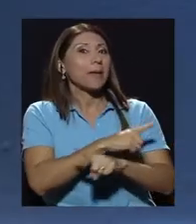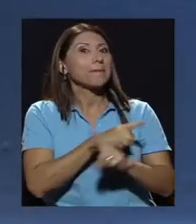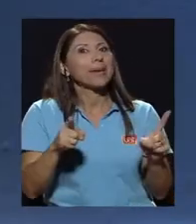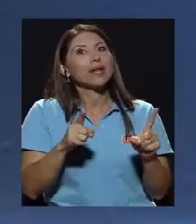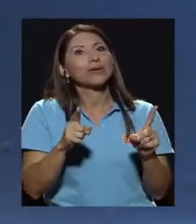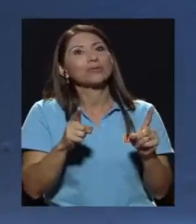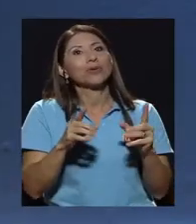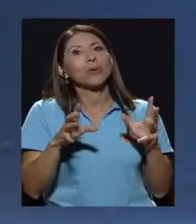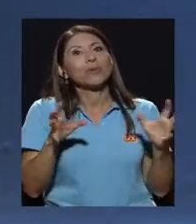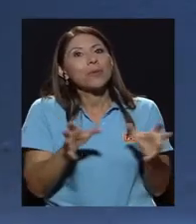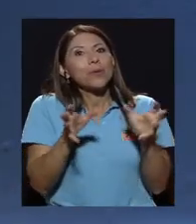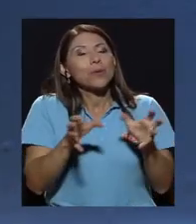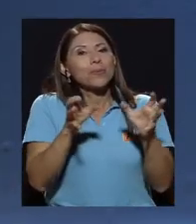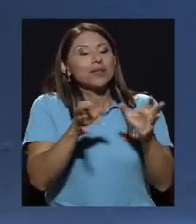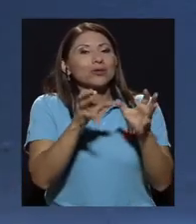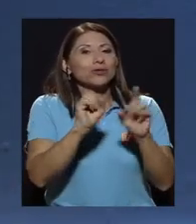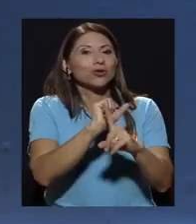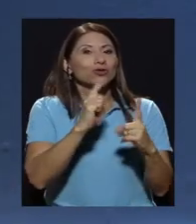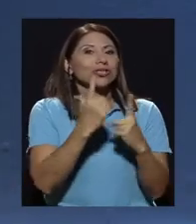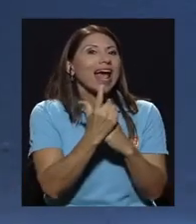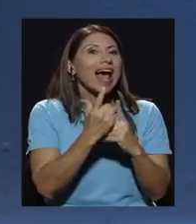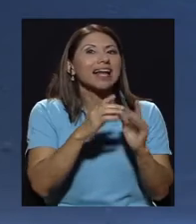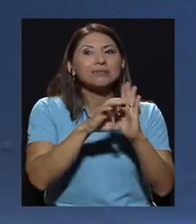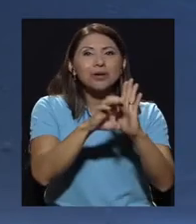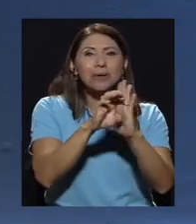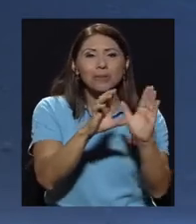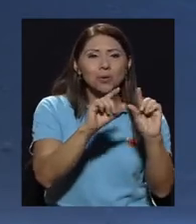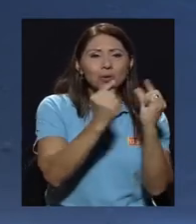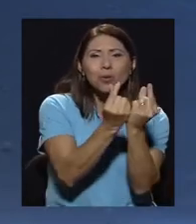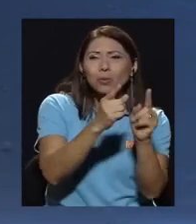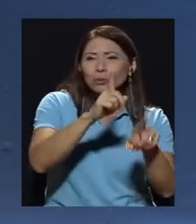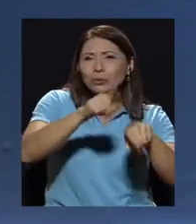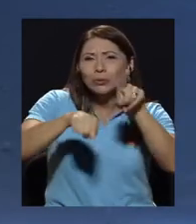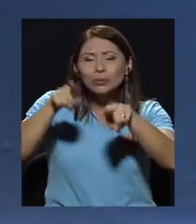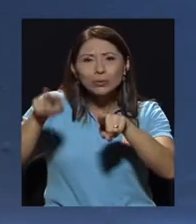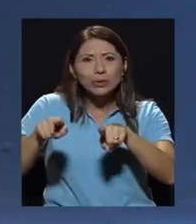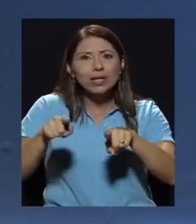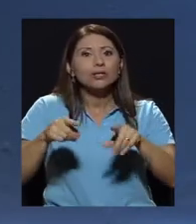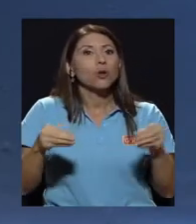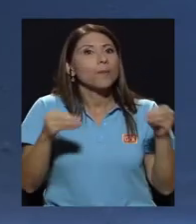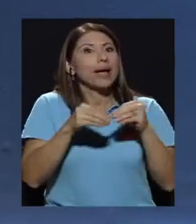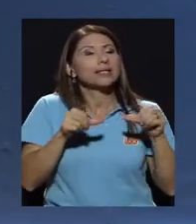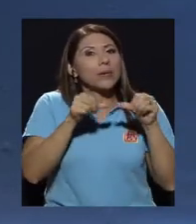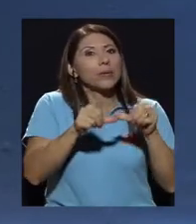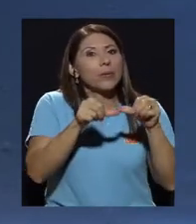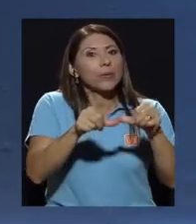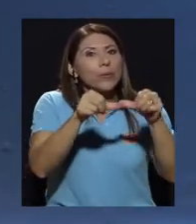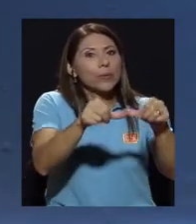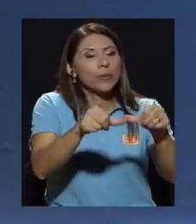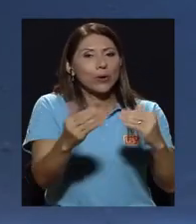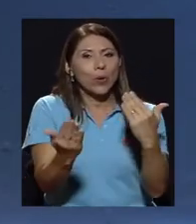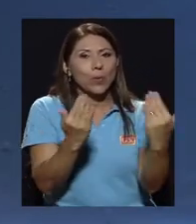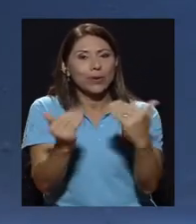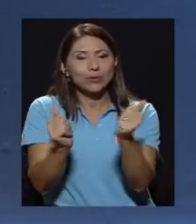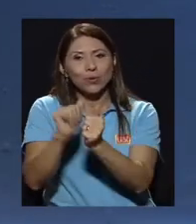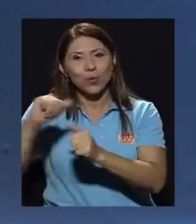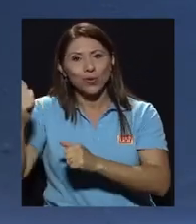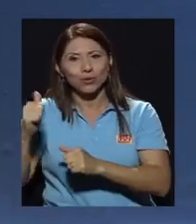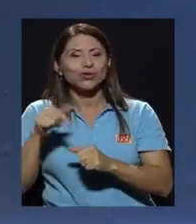este movimiento de la diversidad y otros, pues sí, son más potentes que otros, claro, eso tiene mucho que ver con